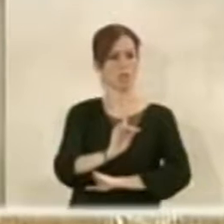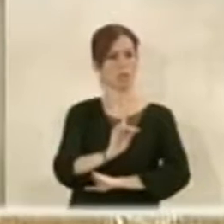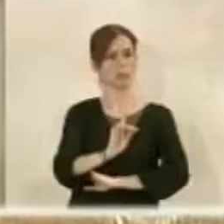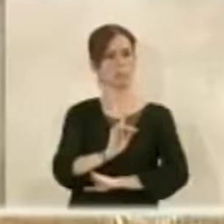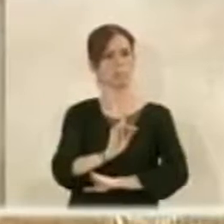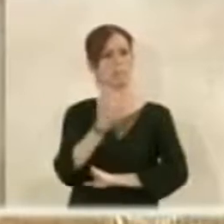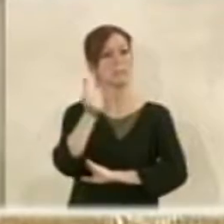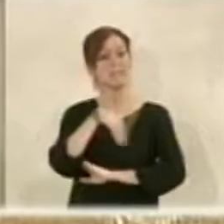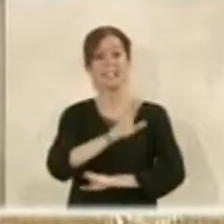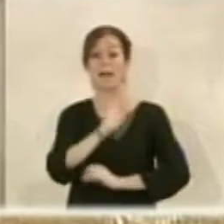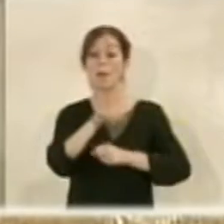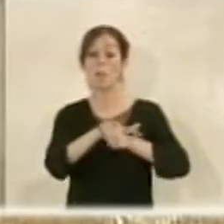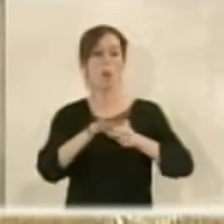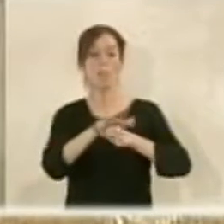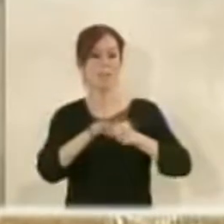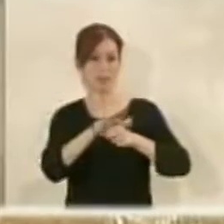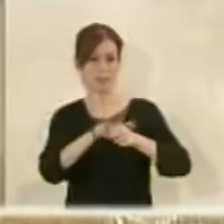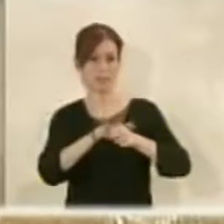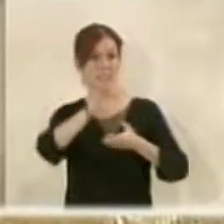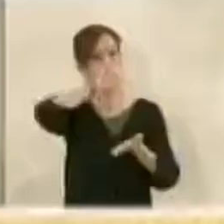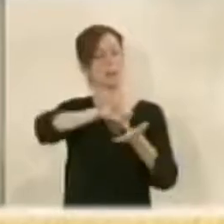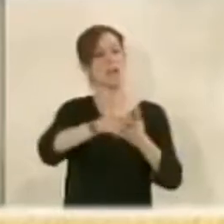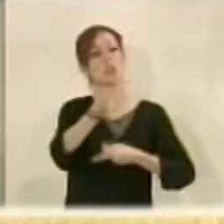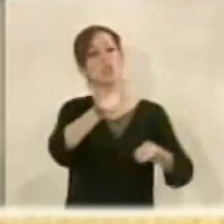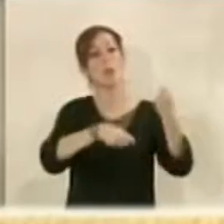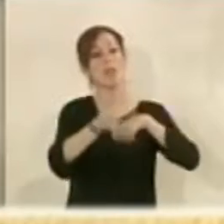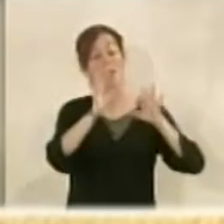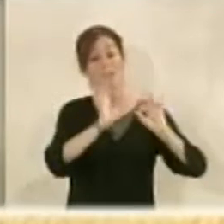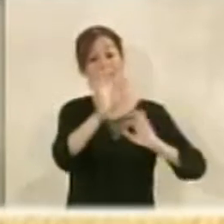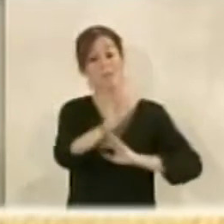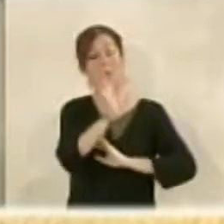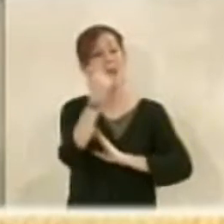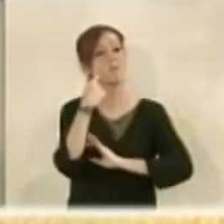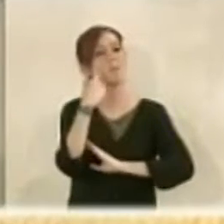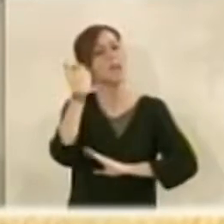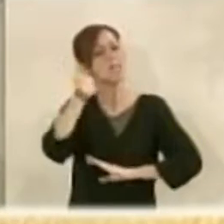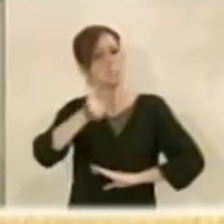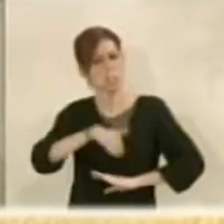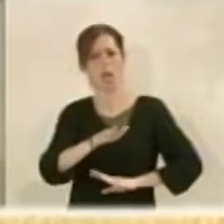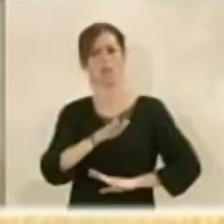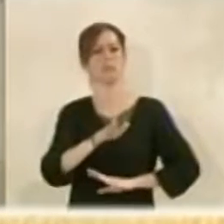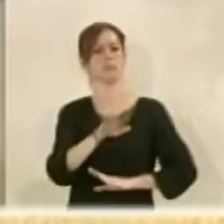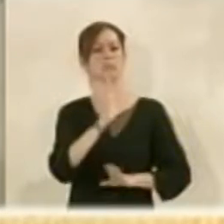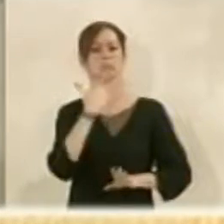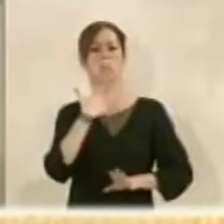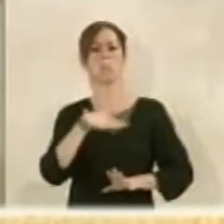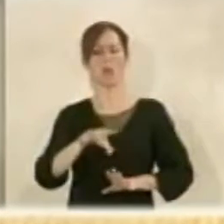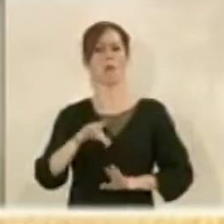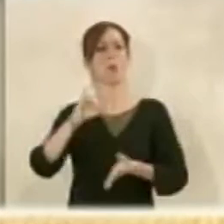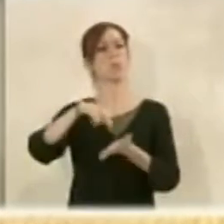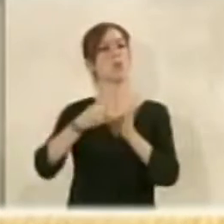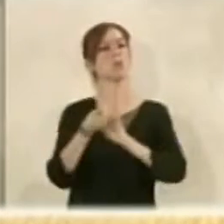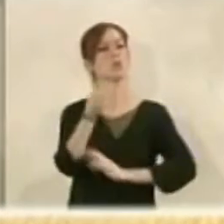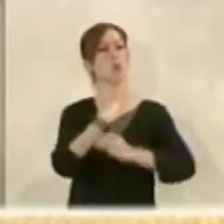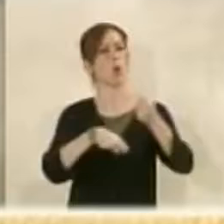somos capital de la comarca y de la provincia, no somos solamente capital comercial sino que además estamos en condiciones de arrebatarle un proyecto